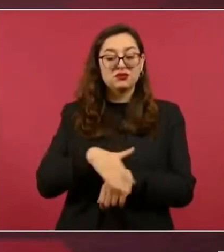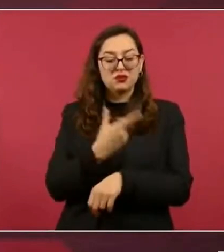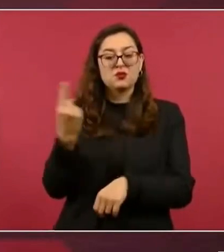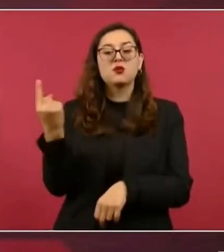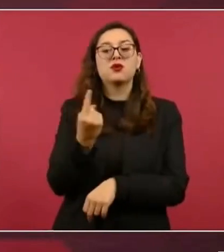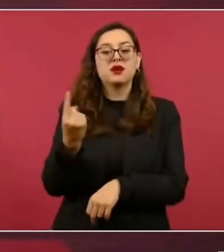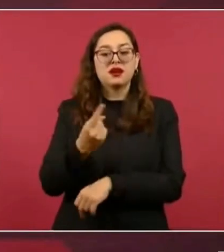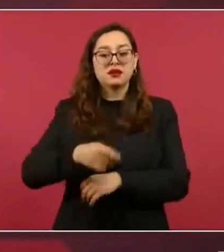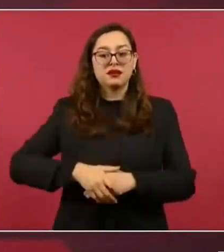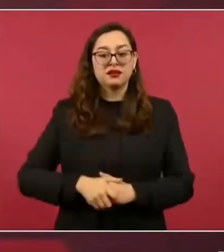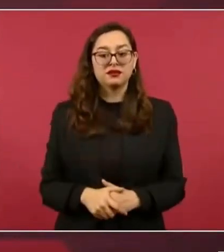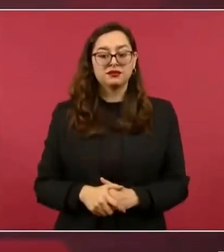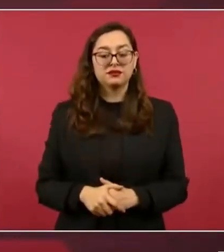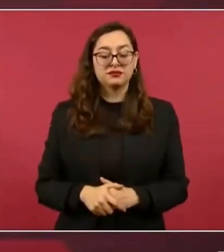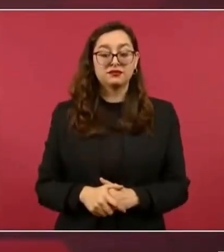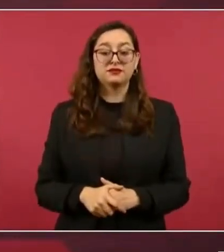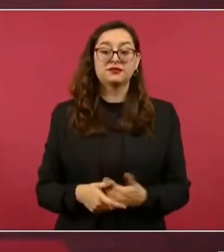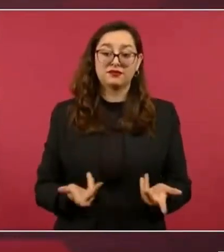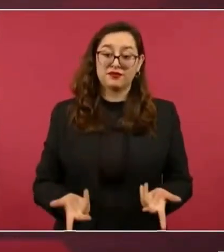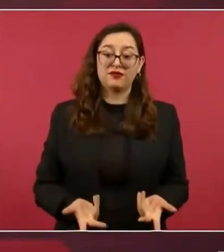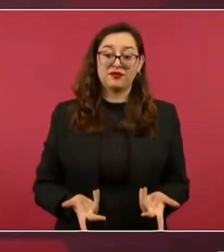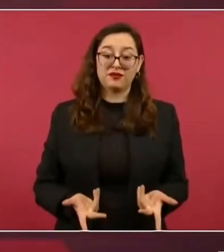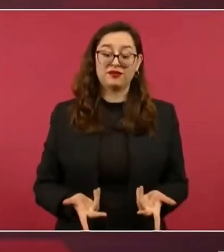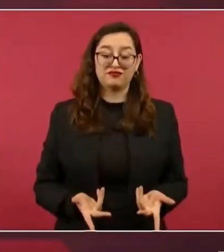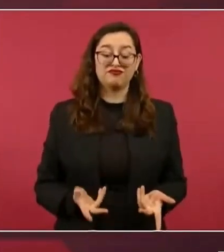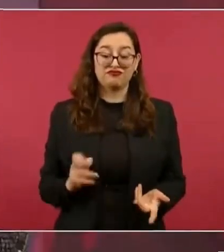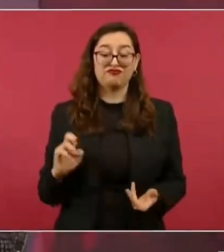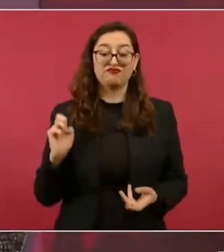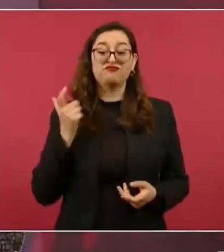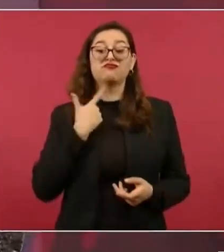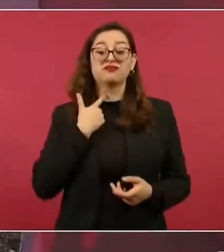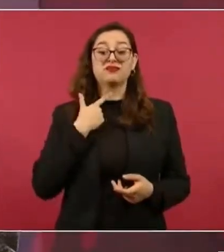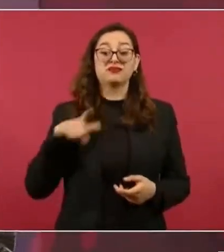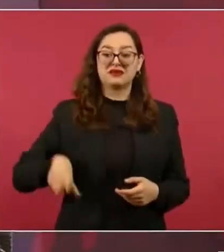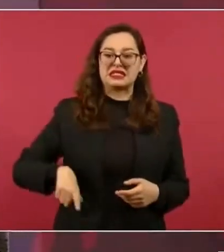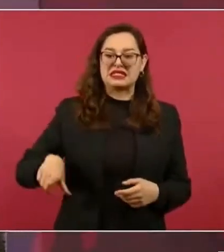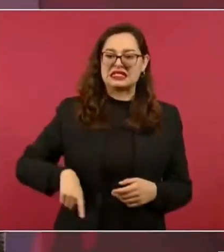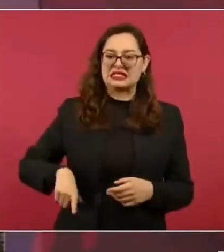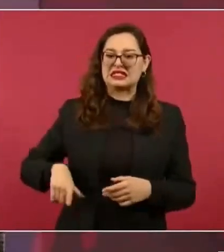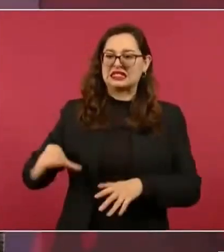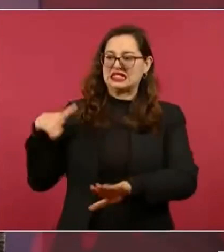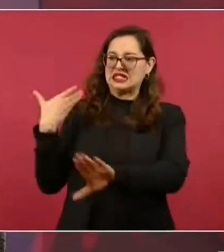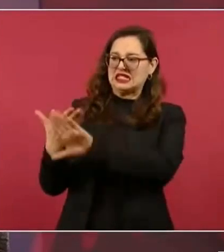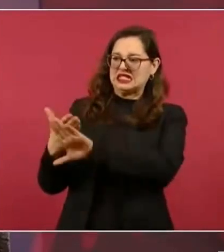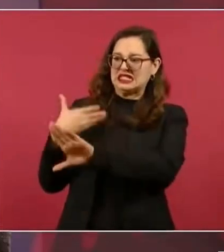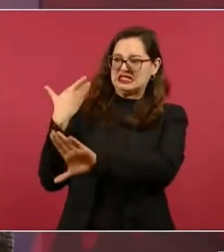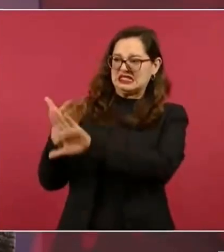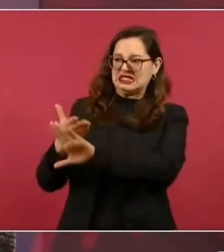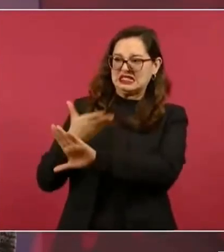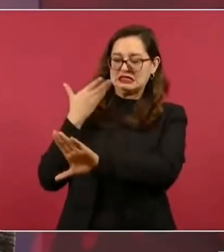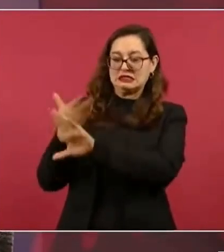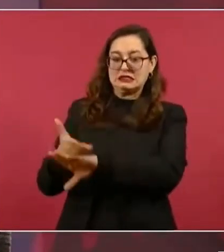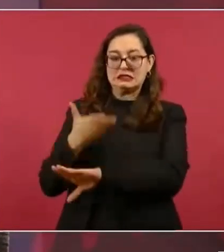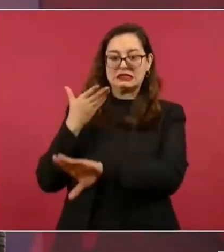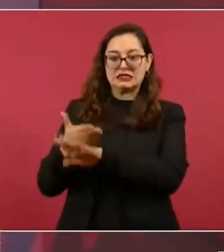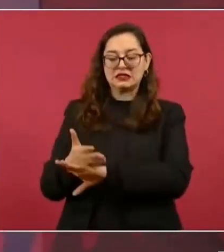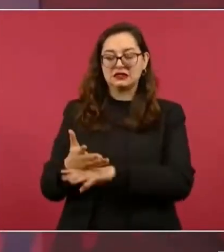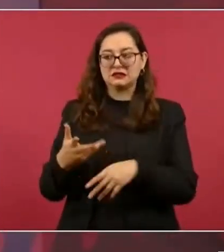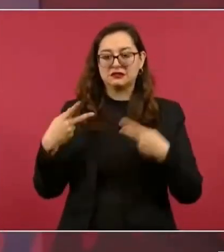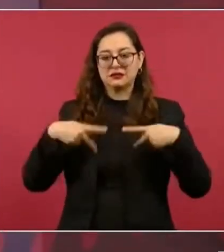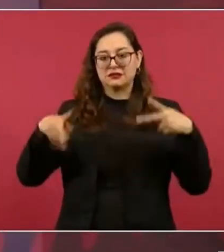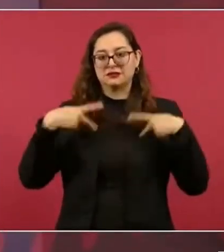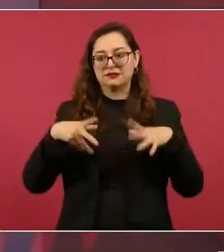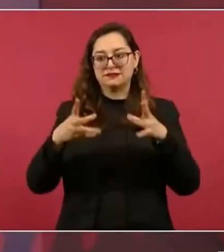hacia las culturas originarias que muchos empezaron a negar